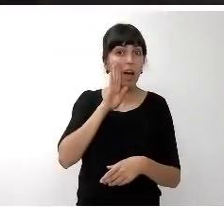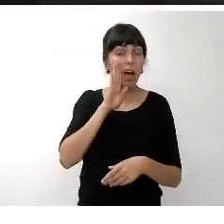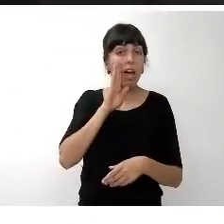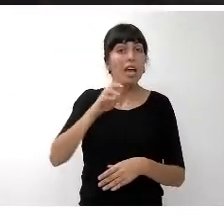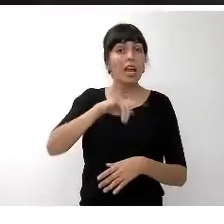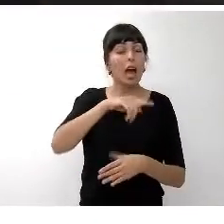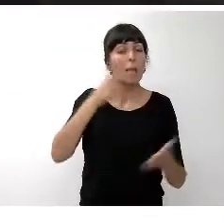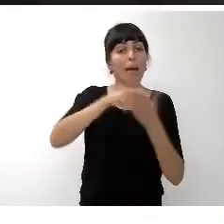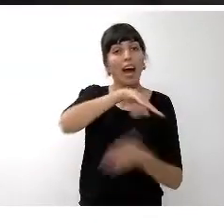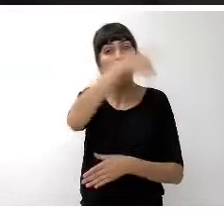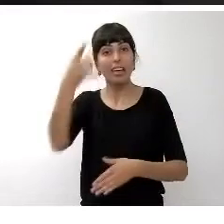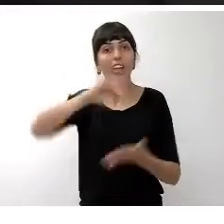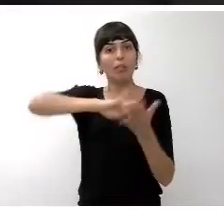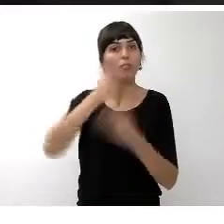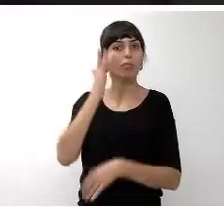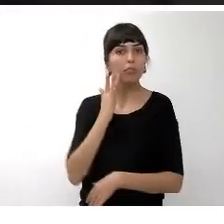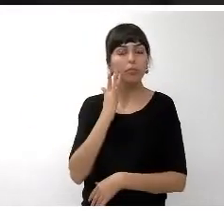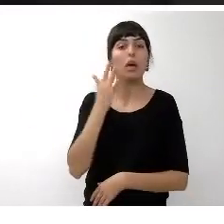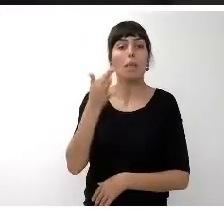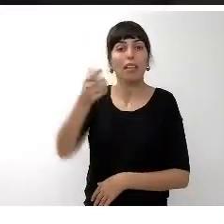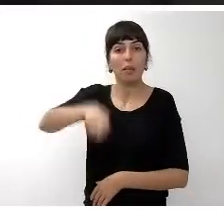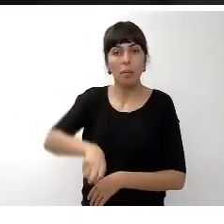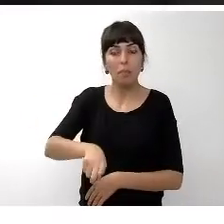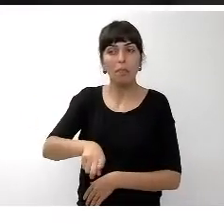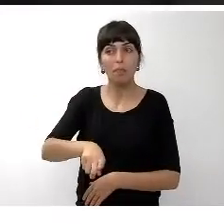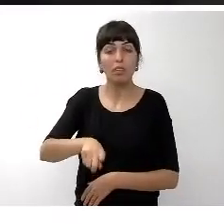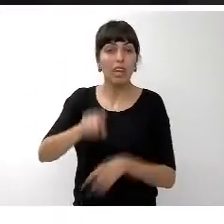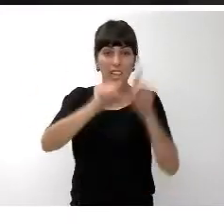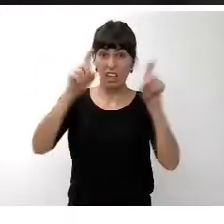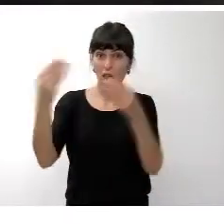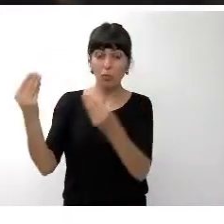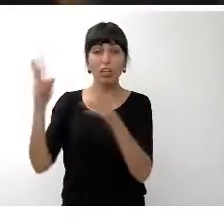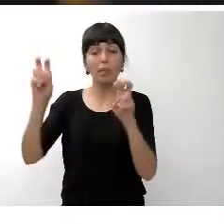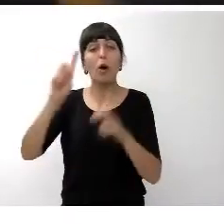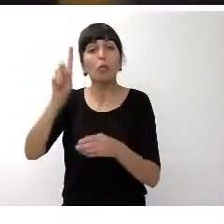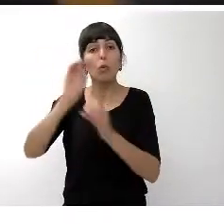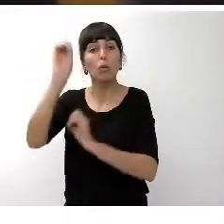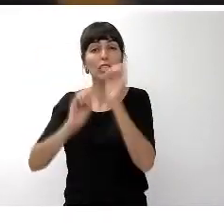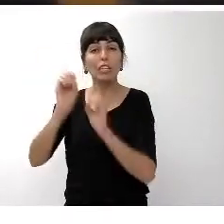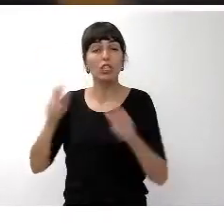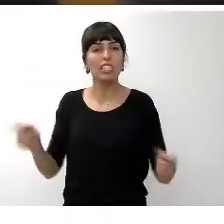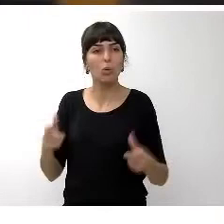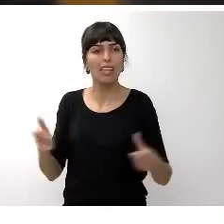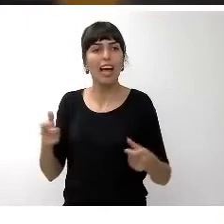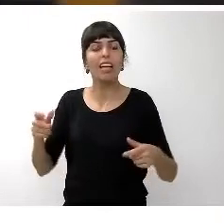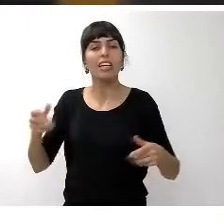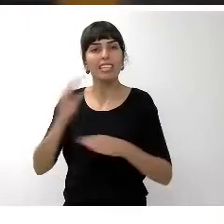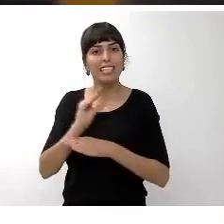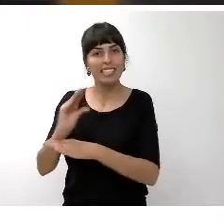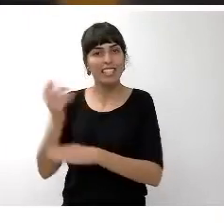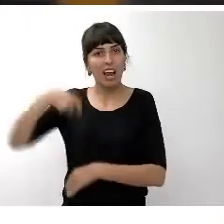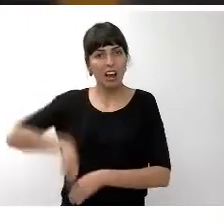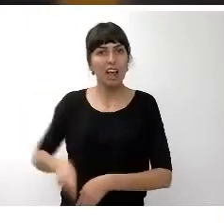la paga extra que queda y en muchas de las entidades el 1% de la subida salarial con lo cual estamos hablando de que